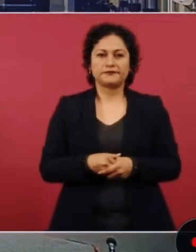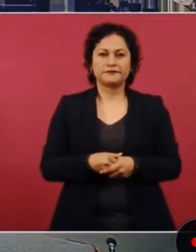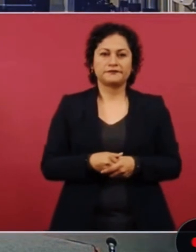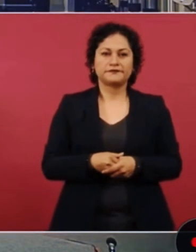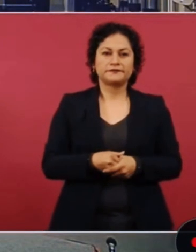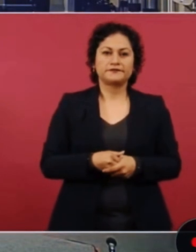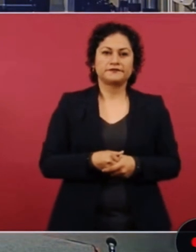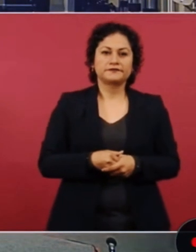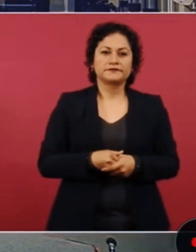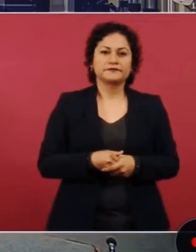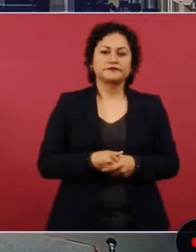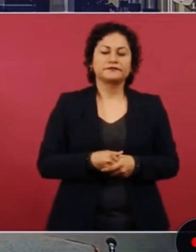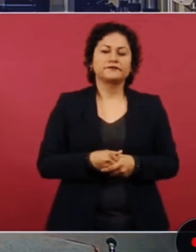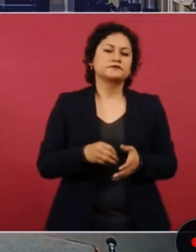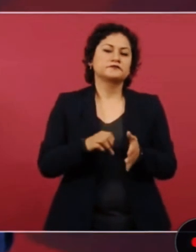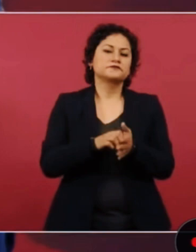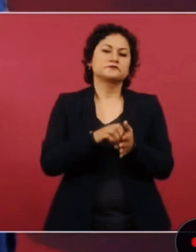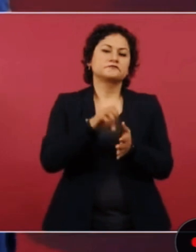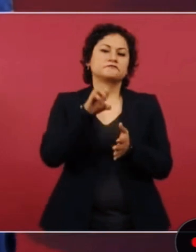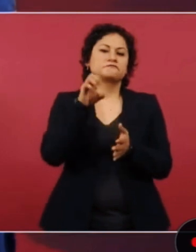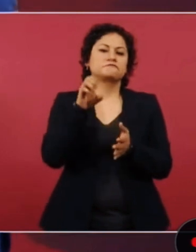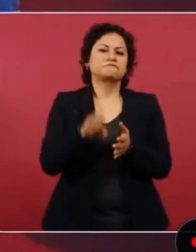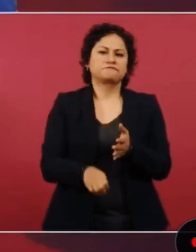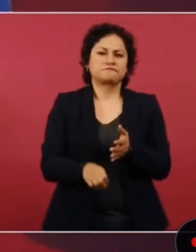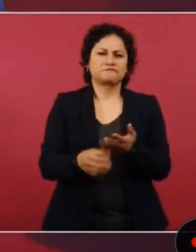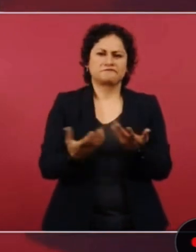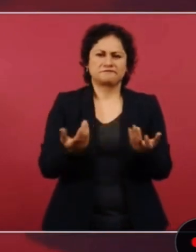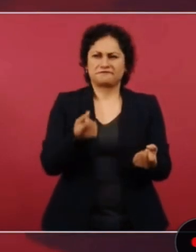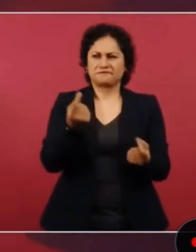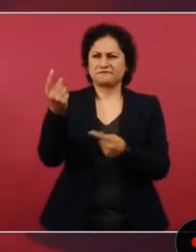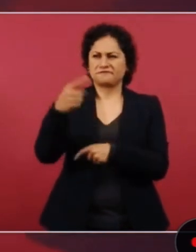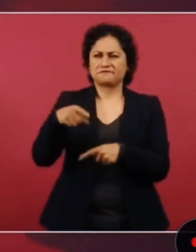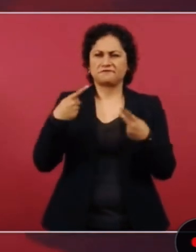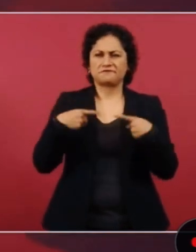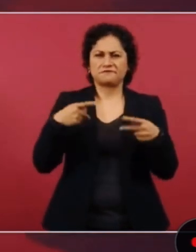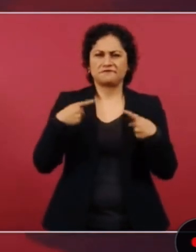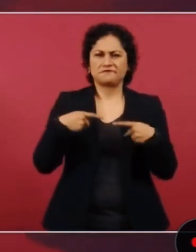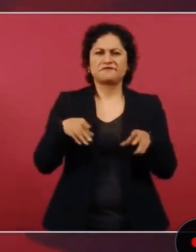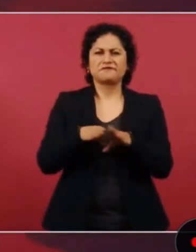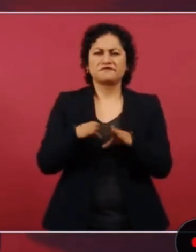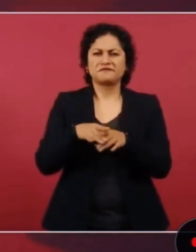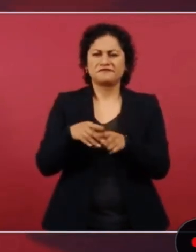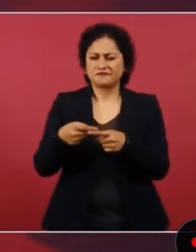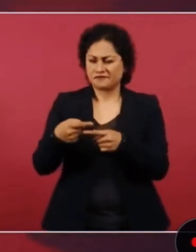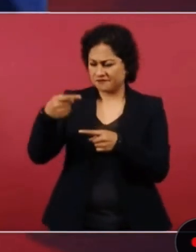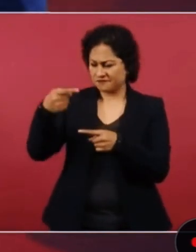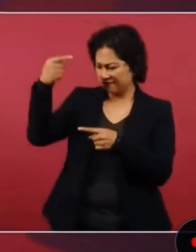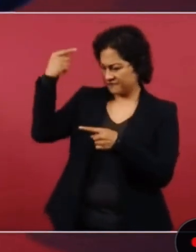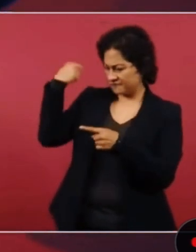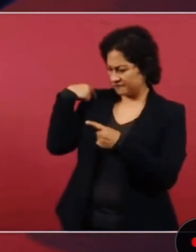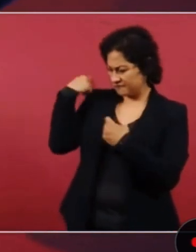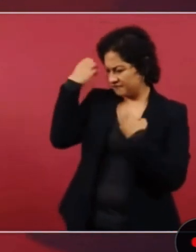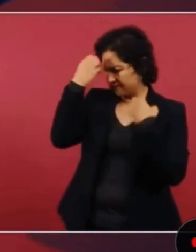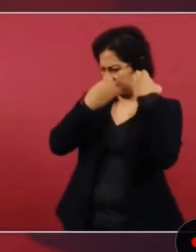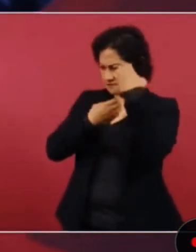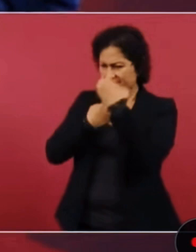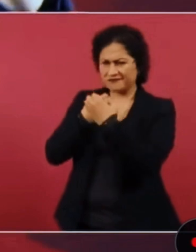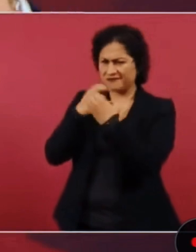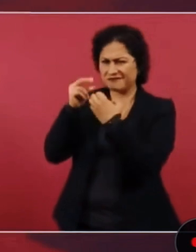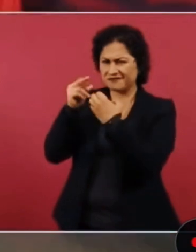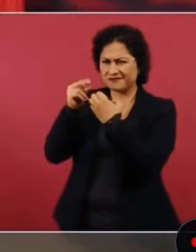o a recordar o a revisar lo que sucedía antes, ve para adelante,